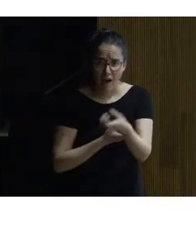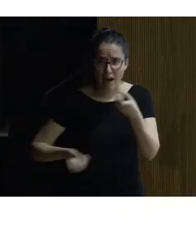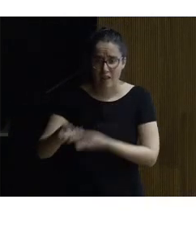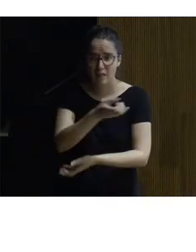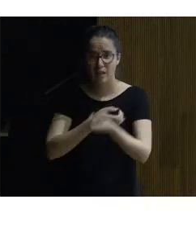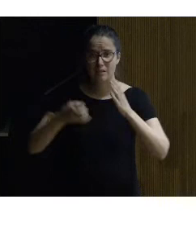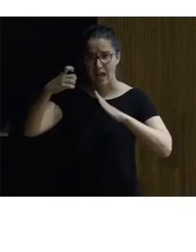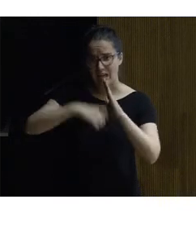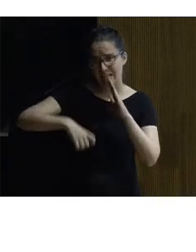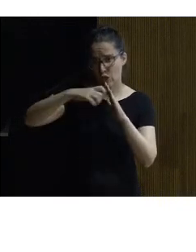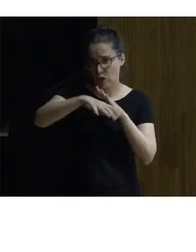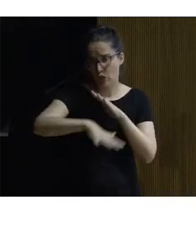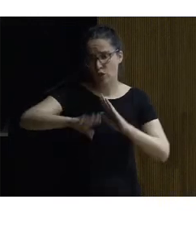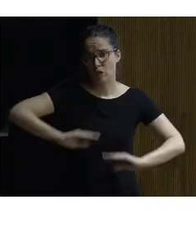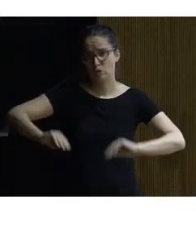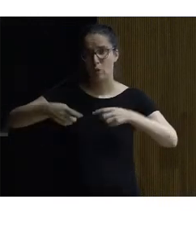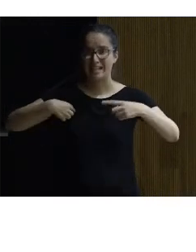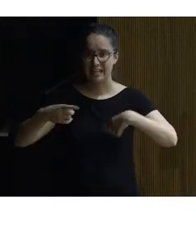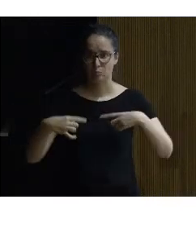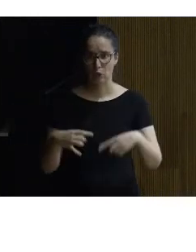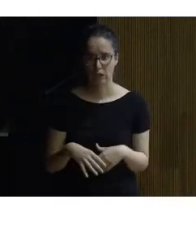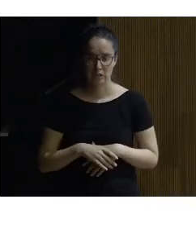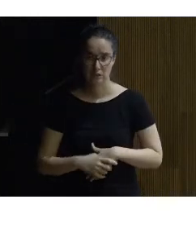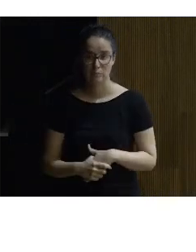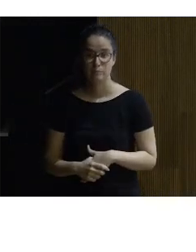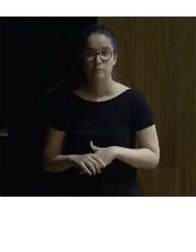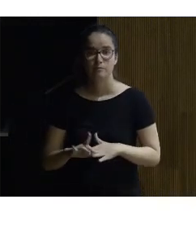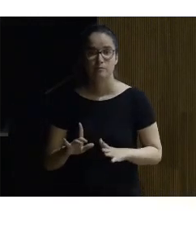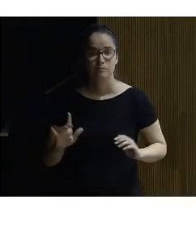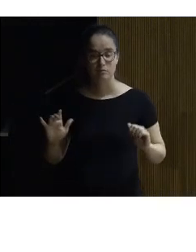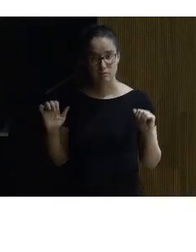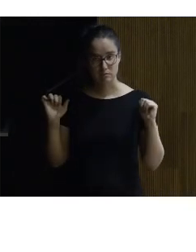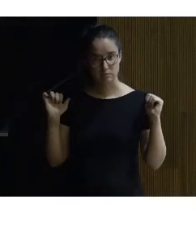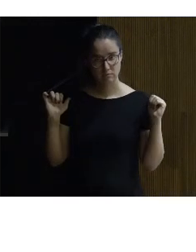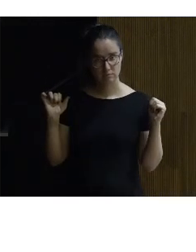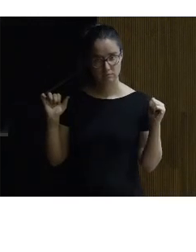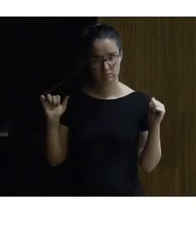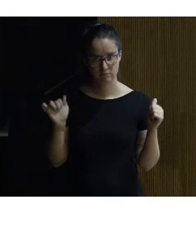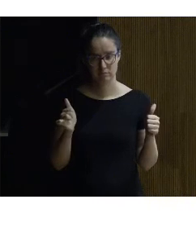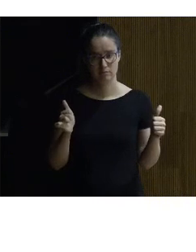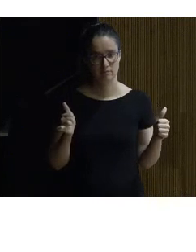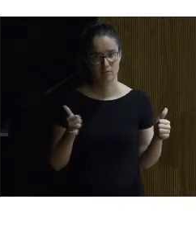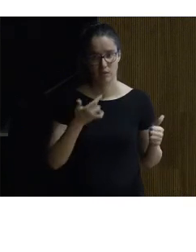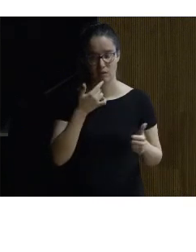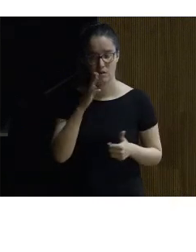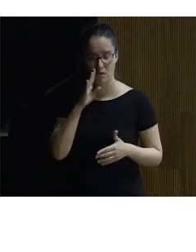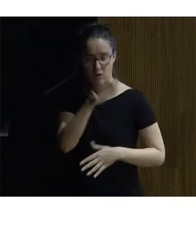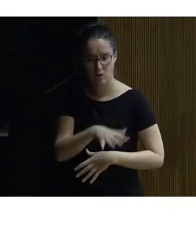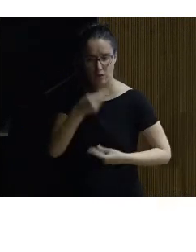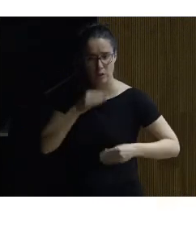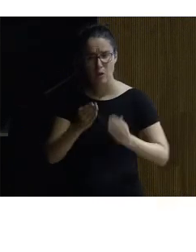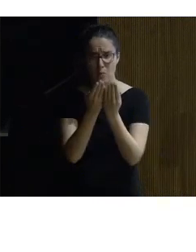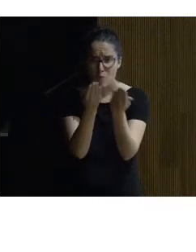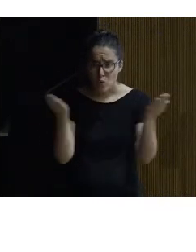yacimientos arqueológicos a transportes va más allá impregna como decíamos los cascos históricos recintos